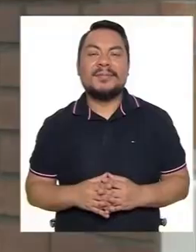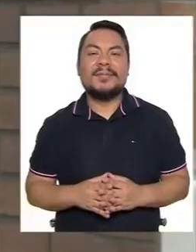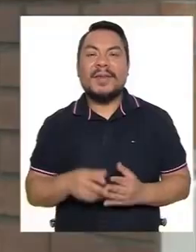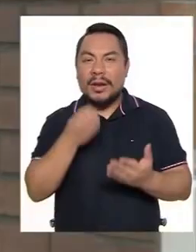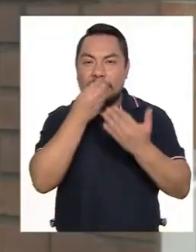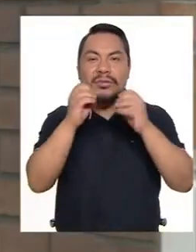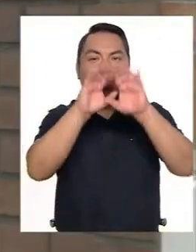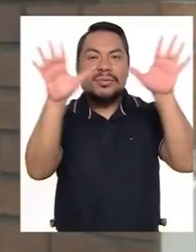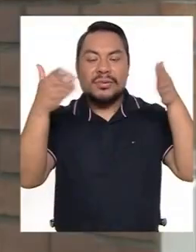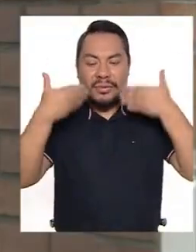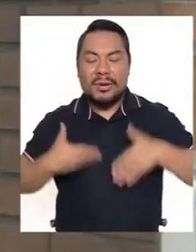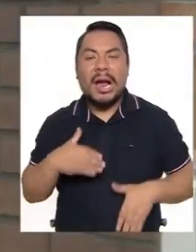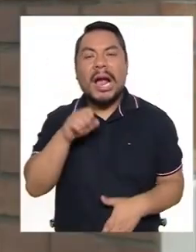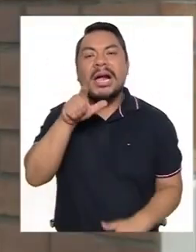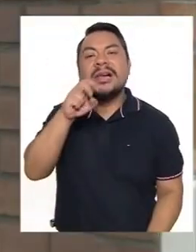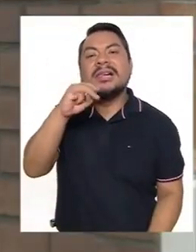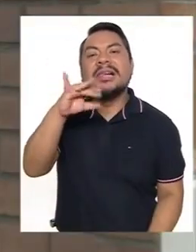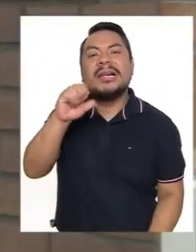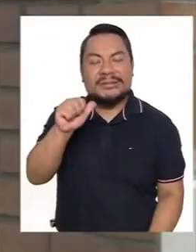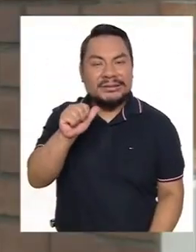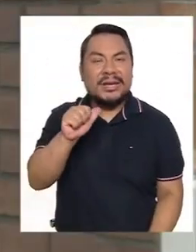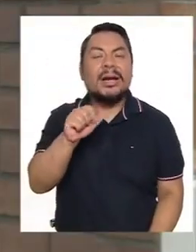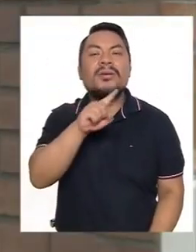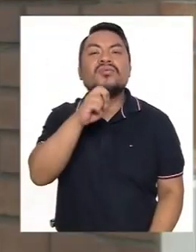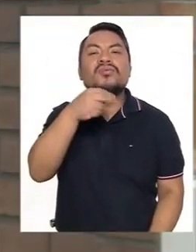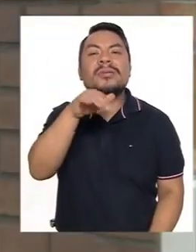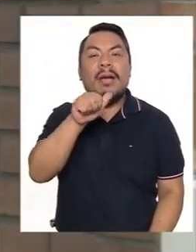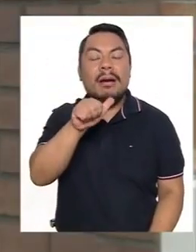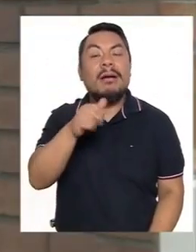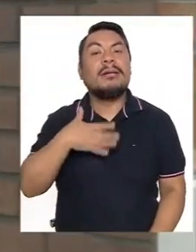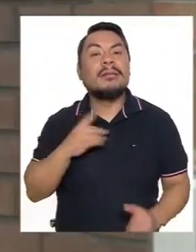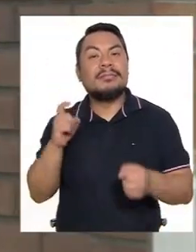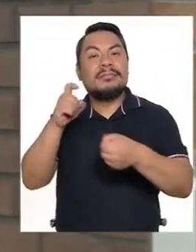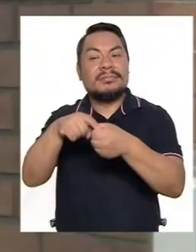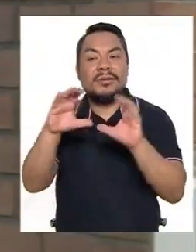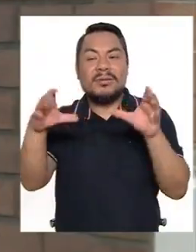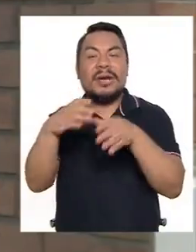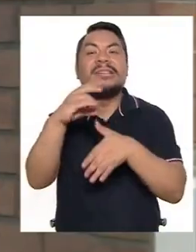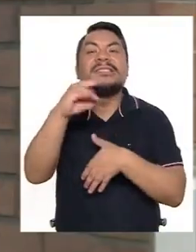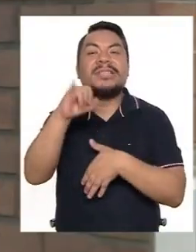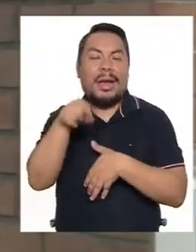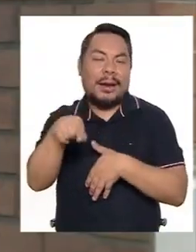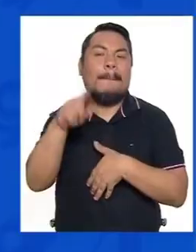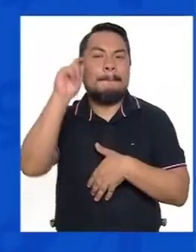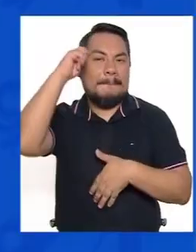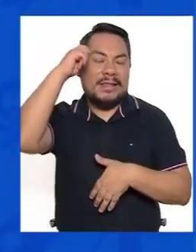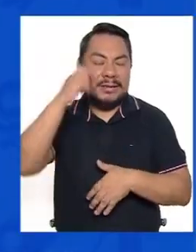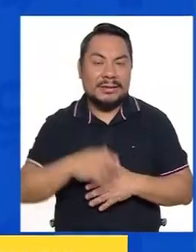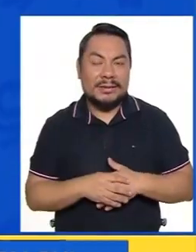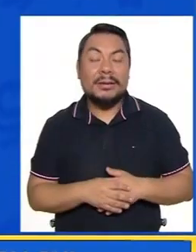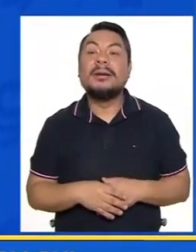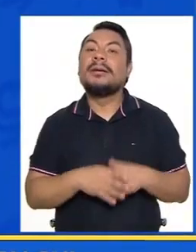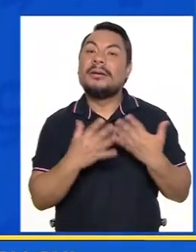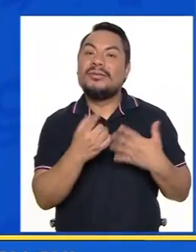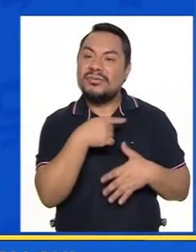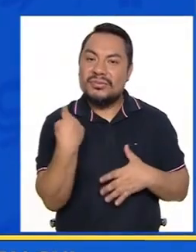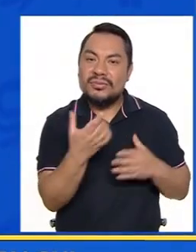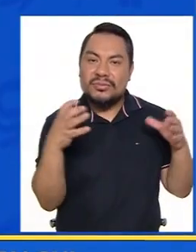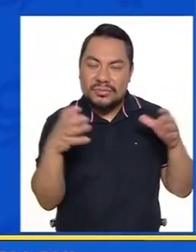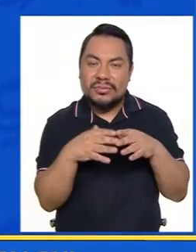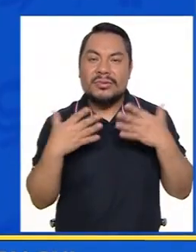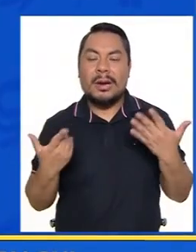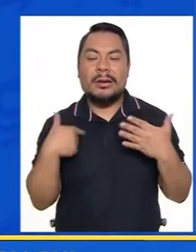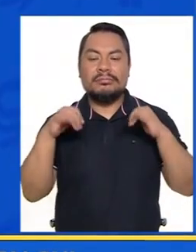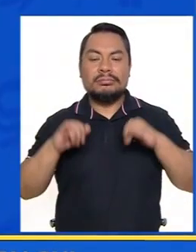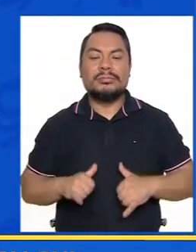Buenos días, soy la señora Alicia La Torre de Zúñiga, participante del SIAM de Magdalena del Mar. Nosotros creamos